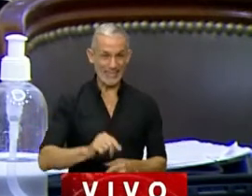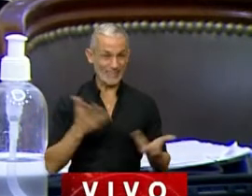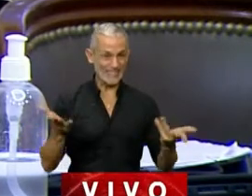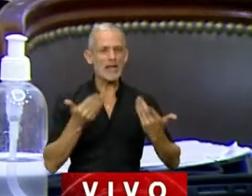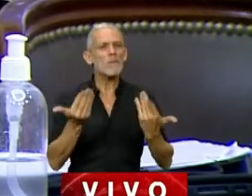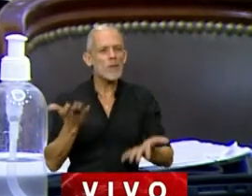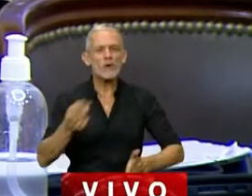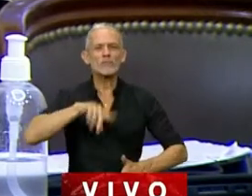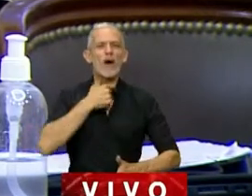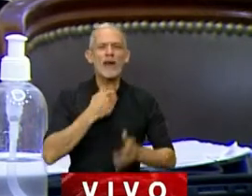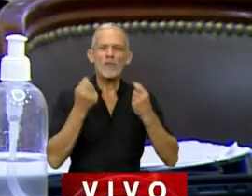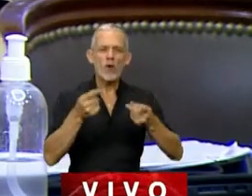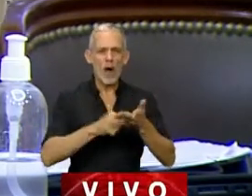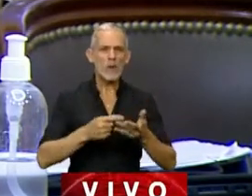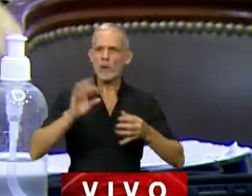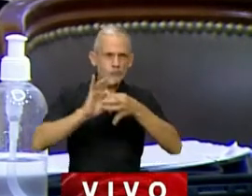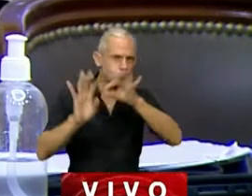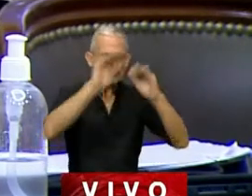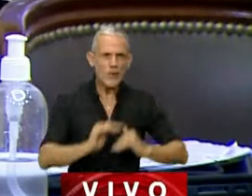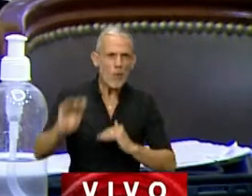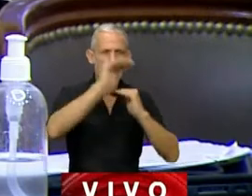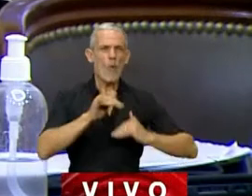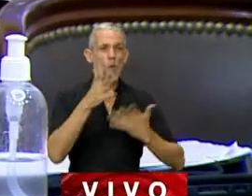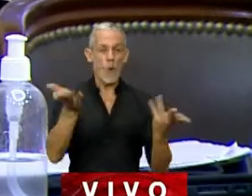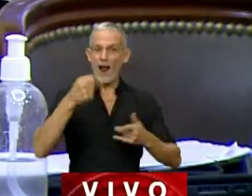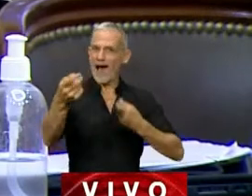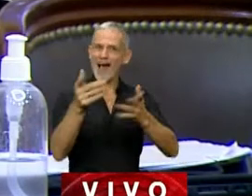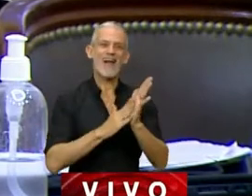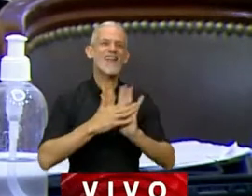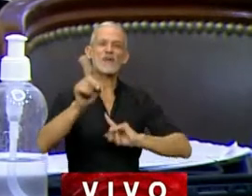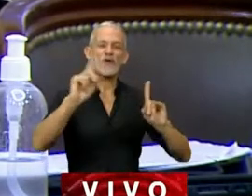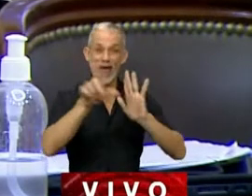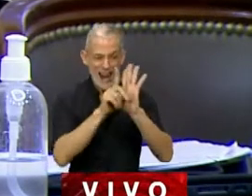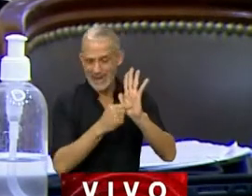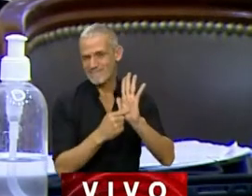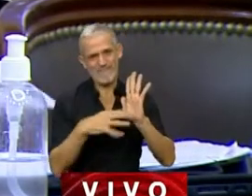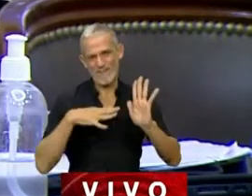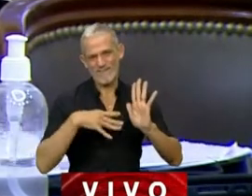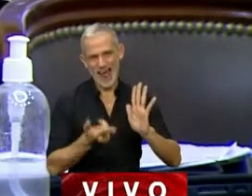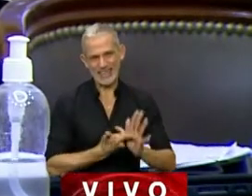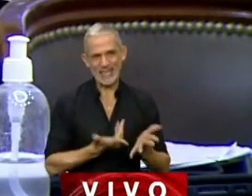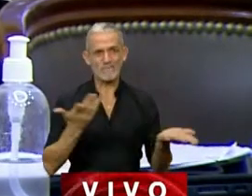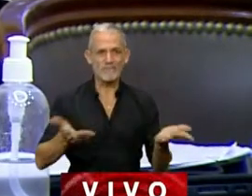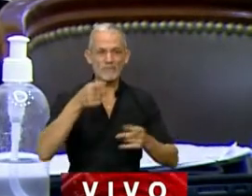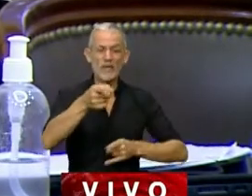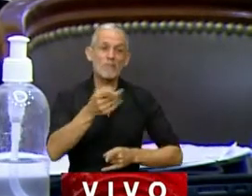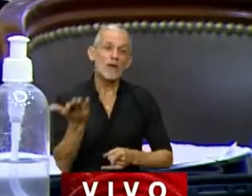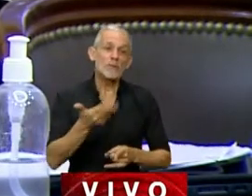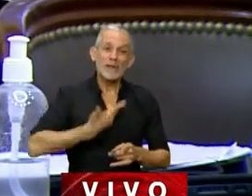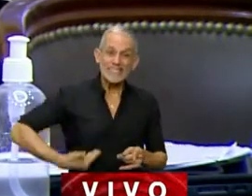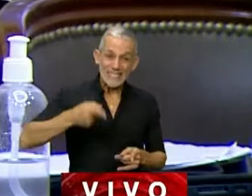Y es por eso que queremos garantizar el federalismo que acá se decía y que no se garantiza, en esta ley por lo menos. Por eso, señor presidente,